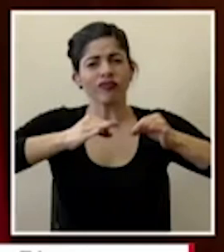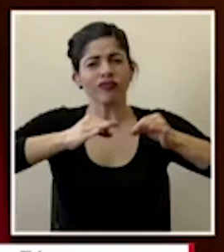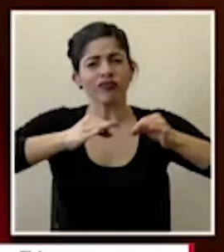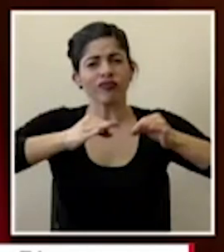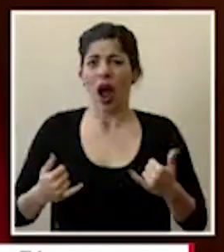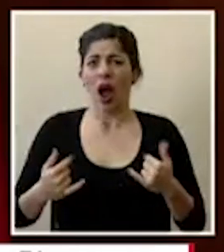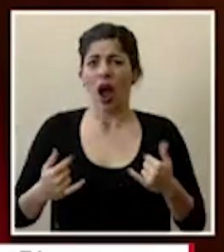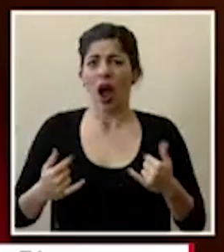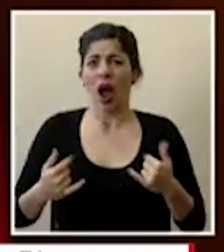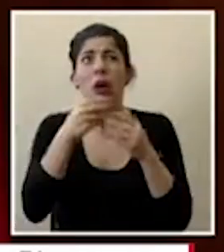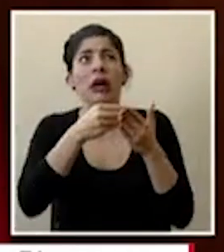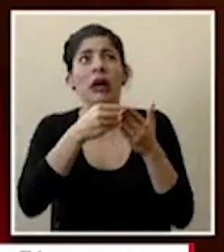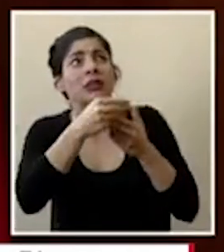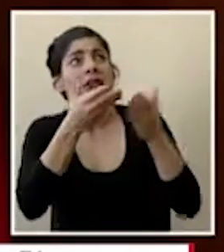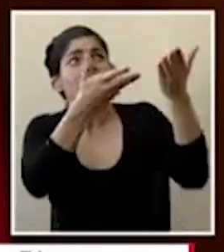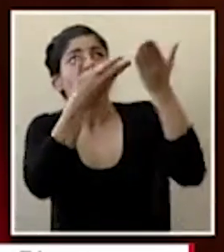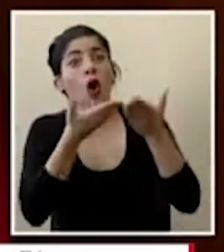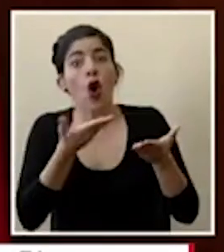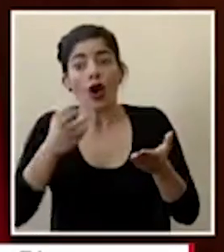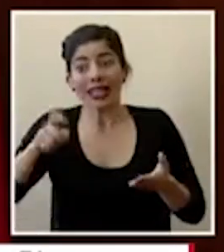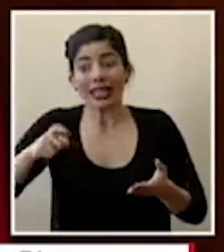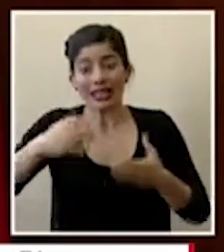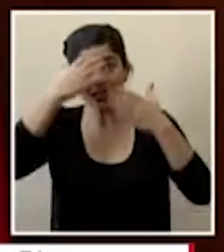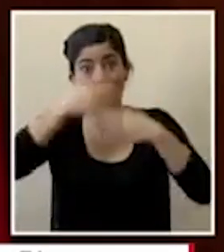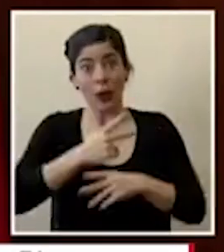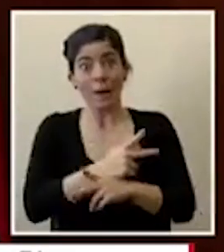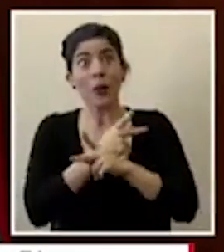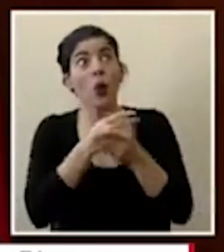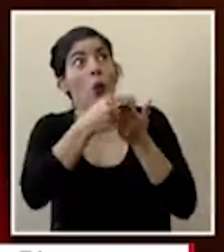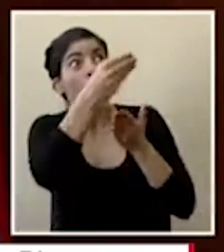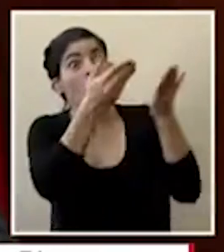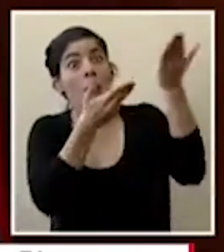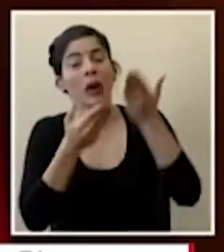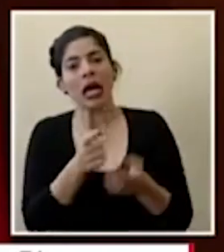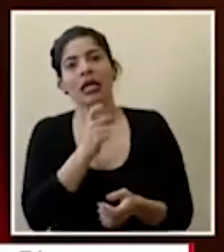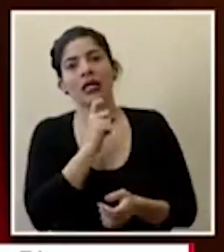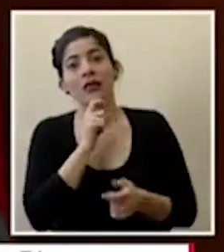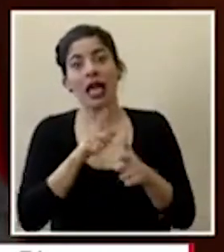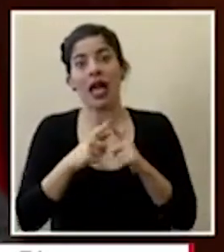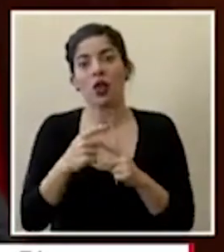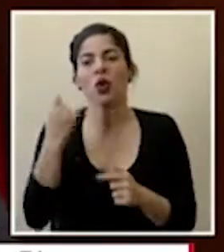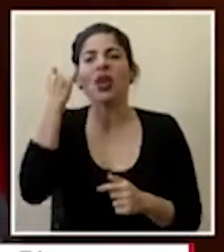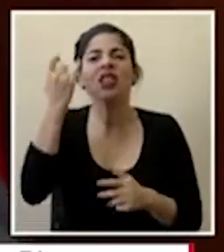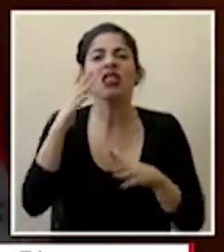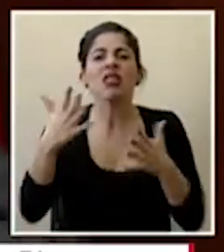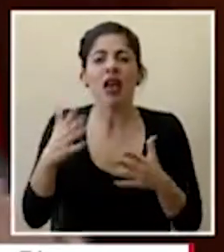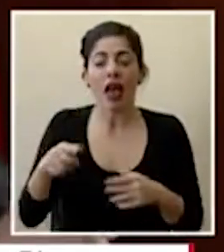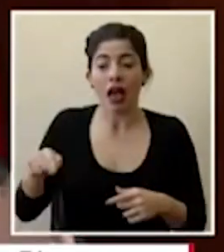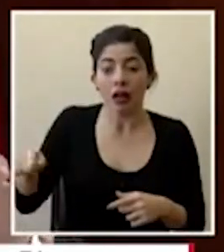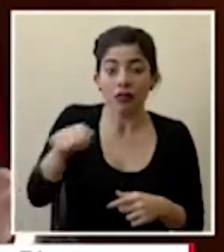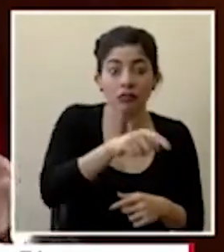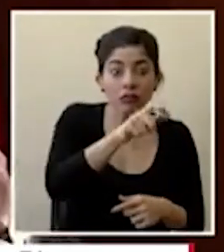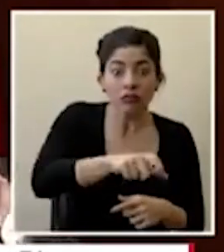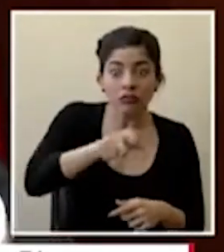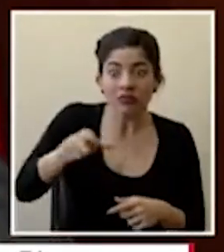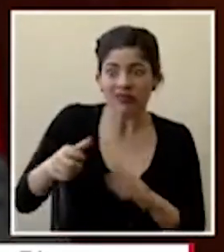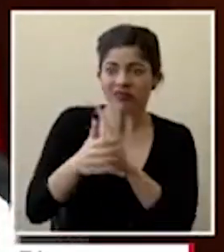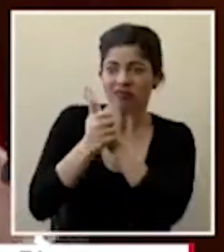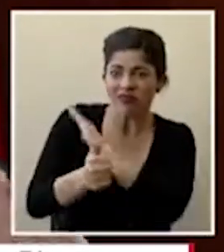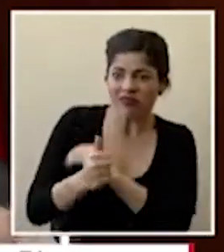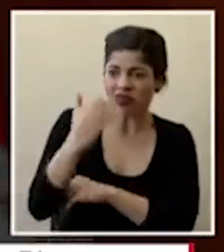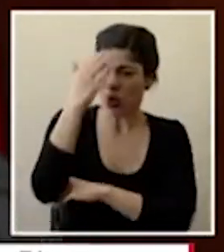encontrar materiales y equipo de protección y la idea es que a partir de ese talento de ese conocimiento de esa generación de un